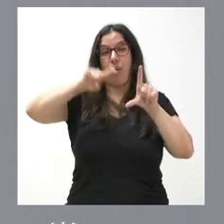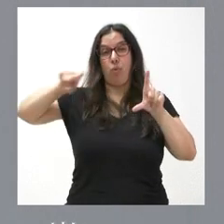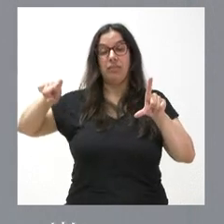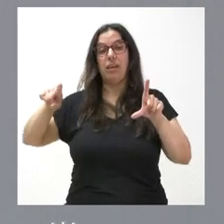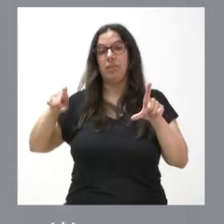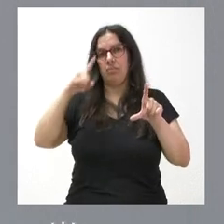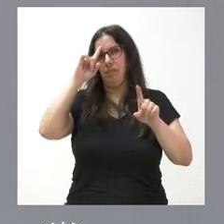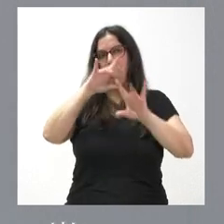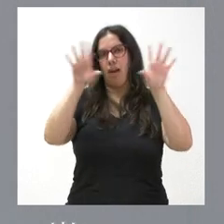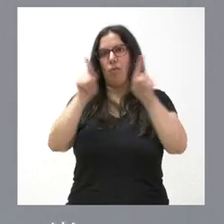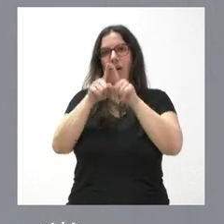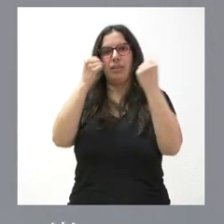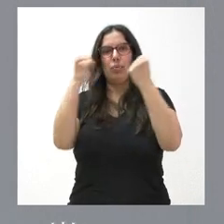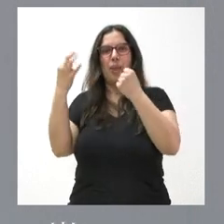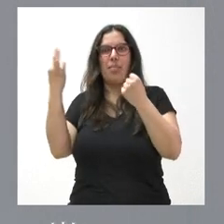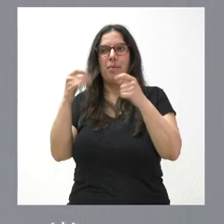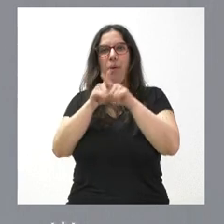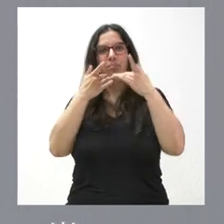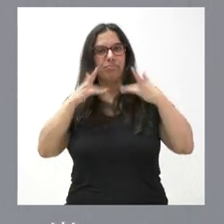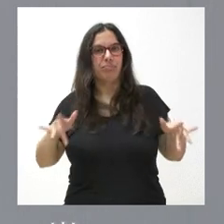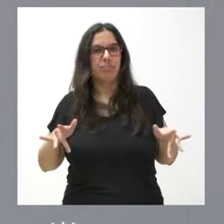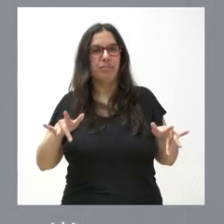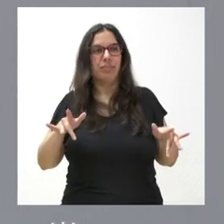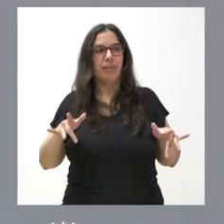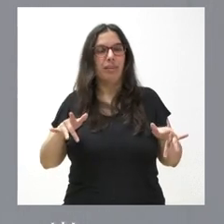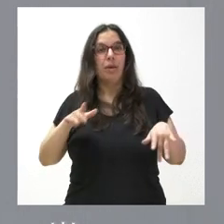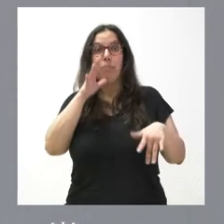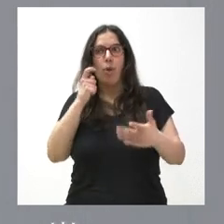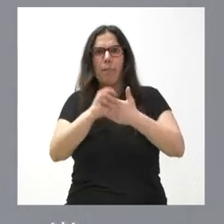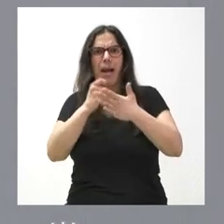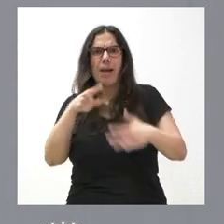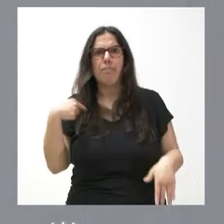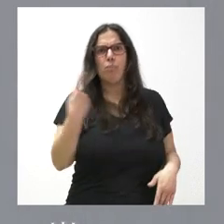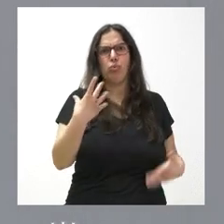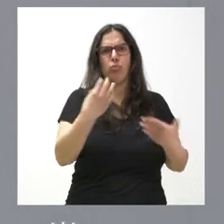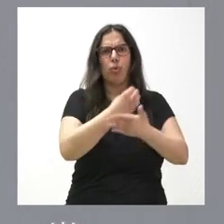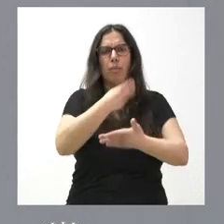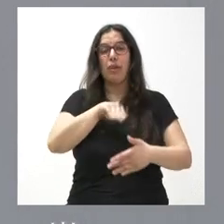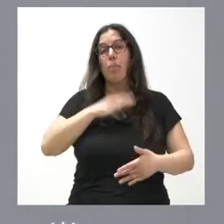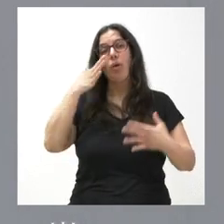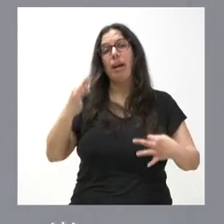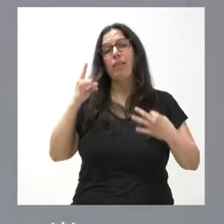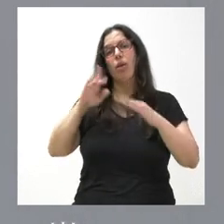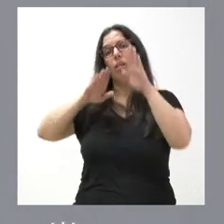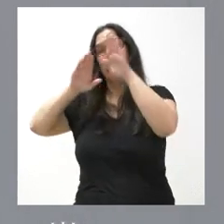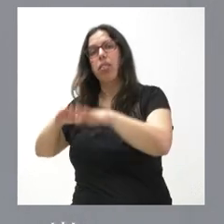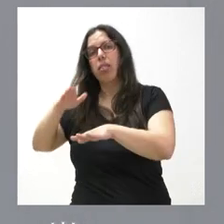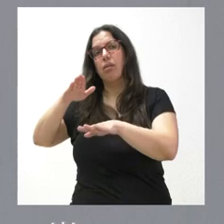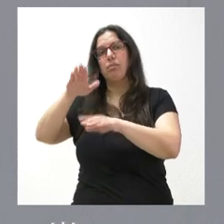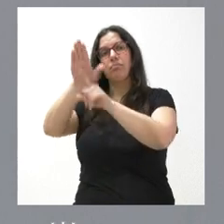de instituciones que tendrían que ser de todos los españoles, porque la pagamos todos los españoles y que están solo al servicio del partido del Gobierno.